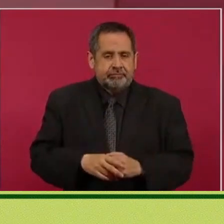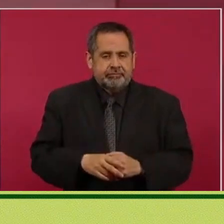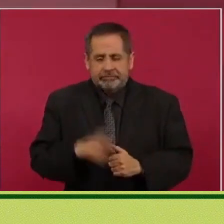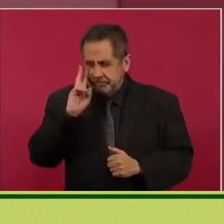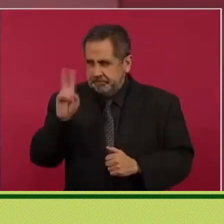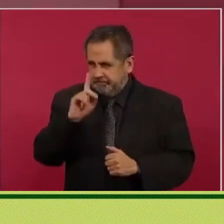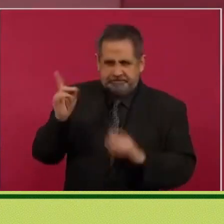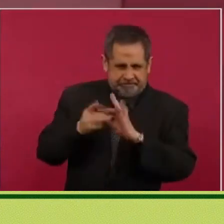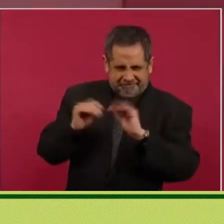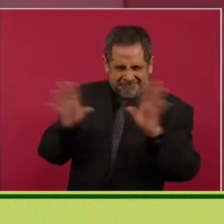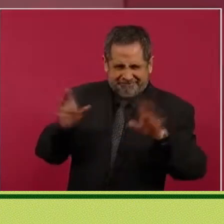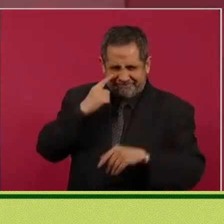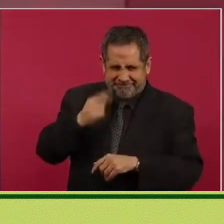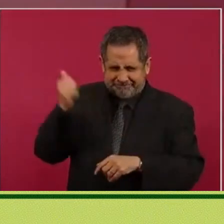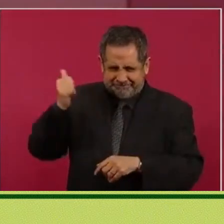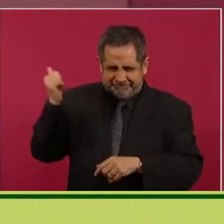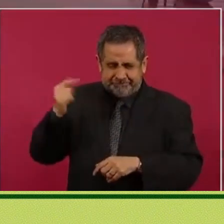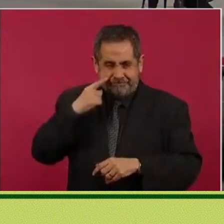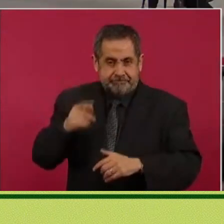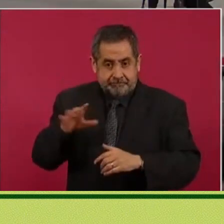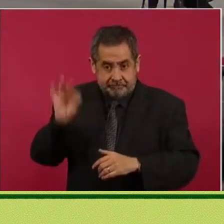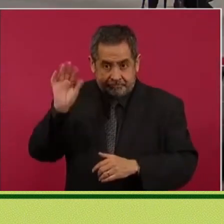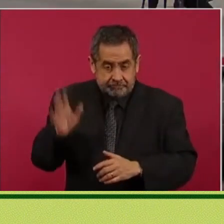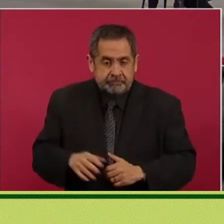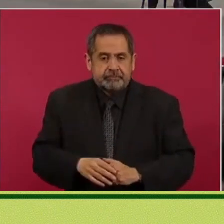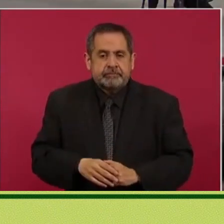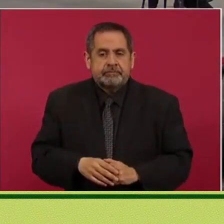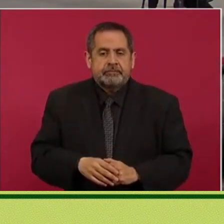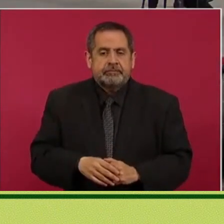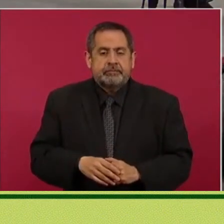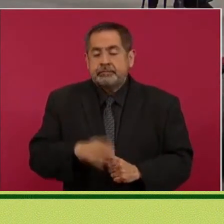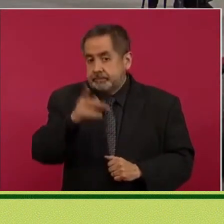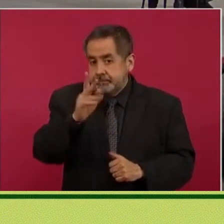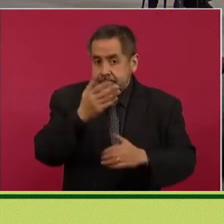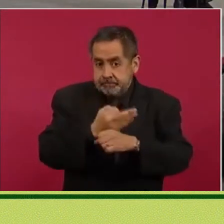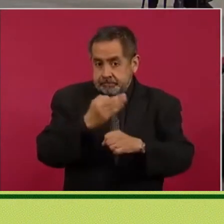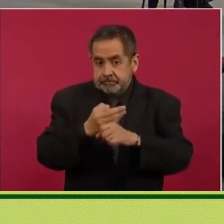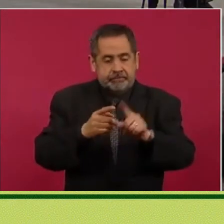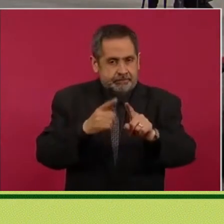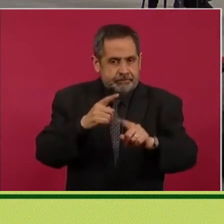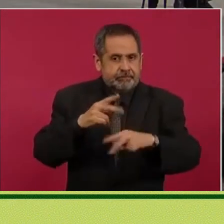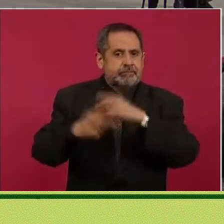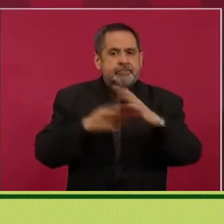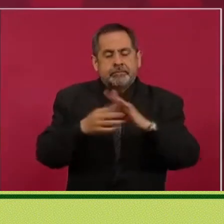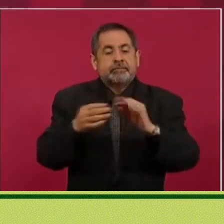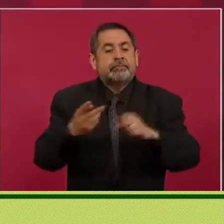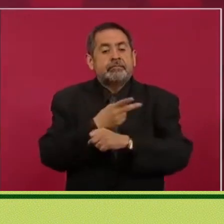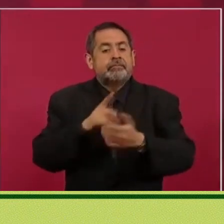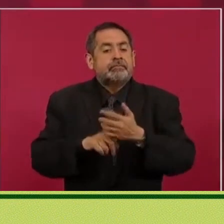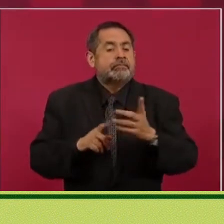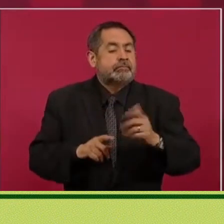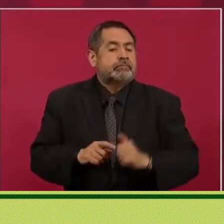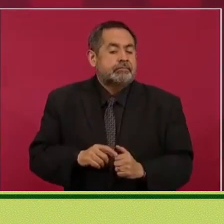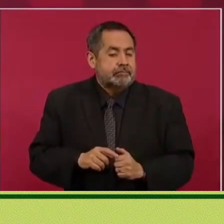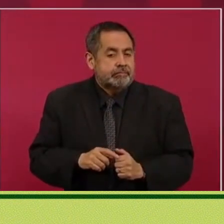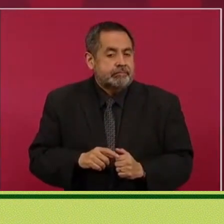ya lo encontraron. Pero ahora vamos al ABC, porque